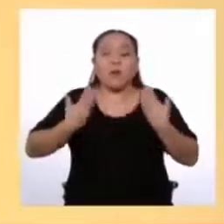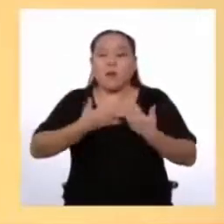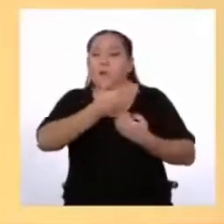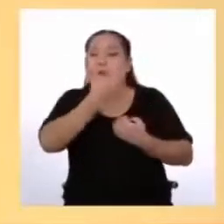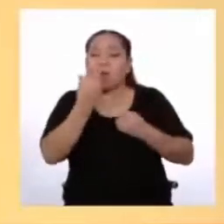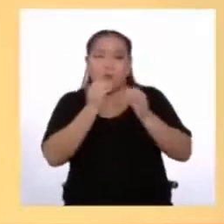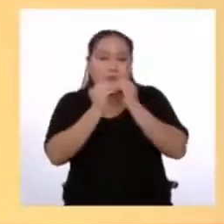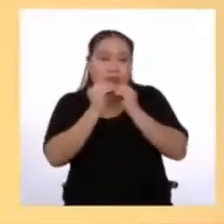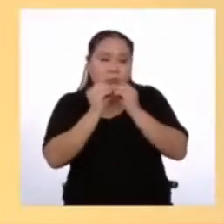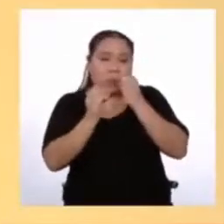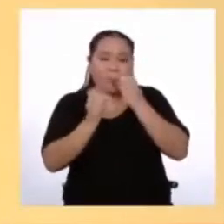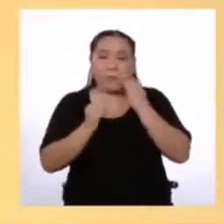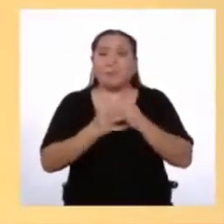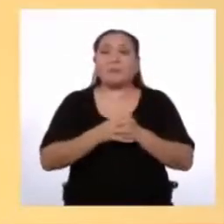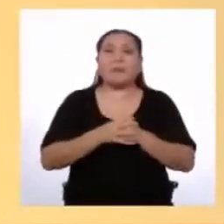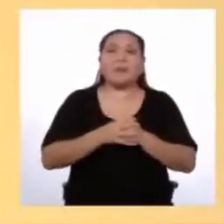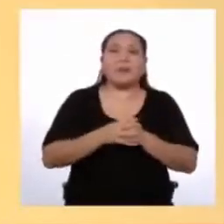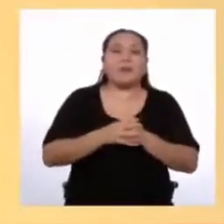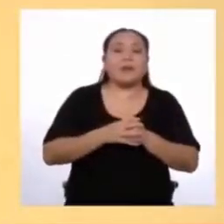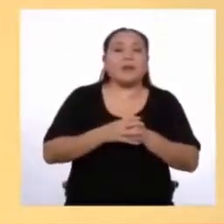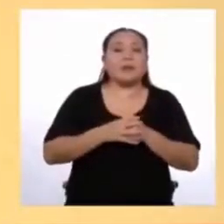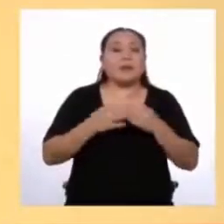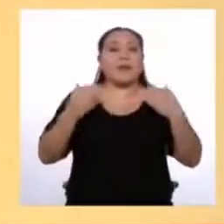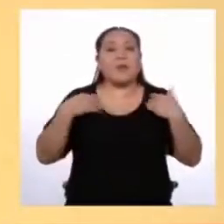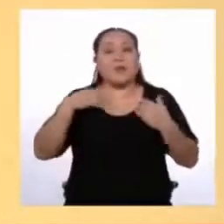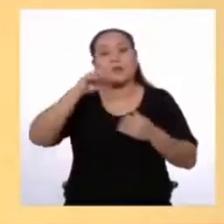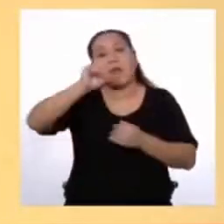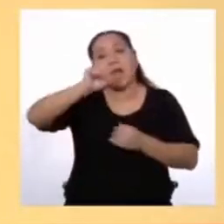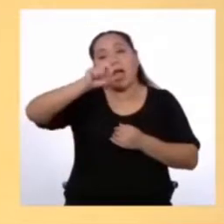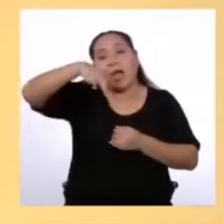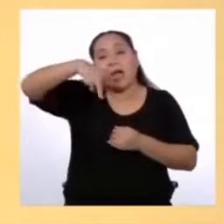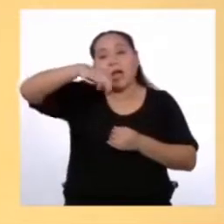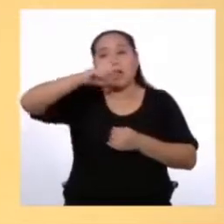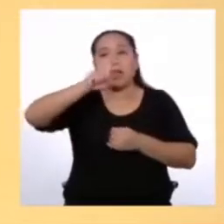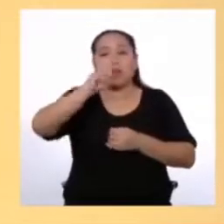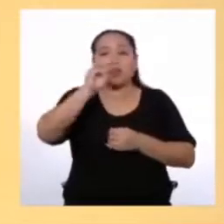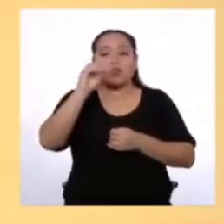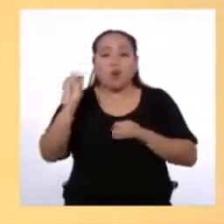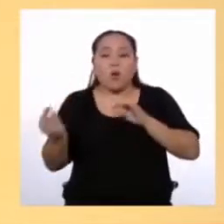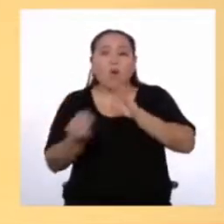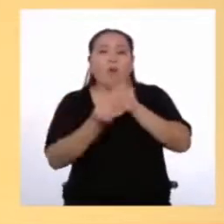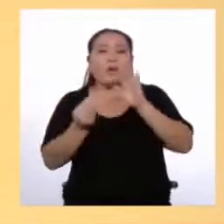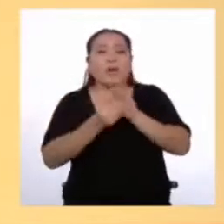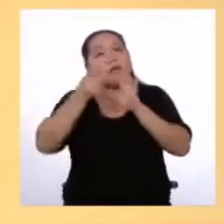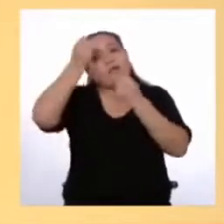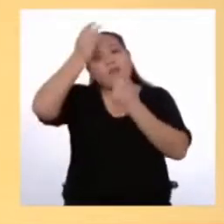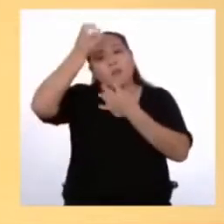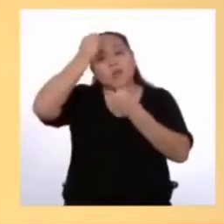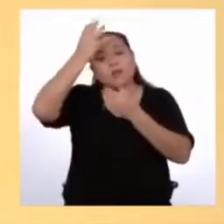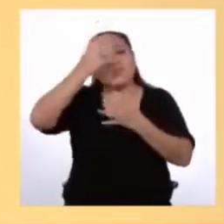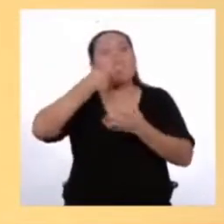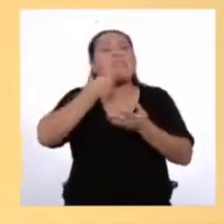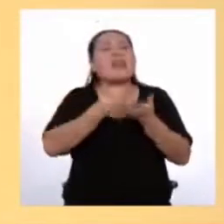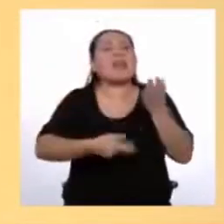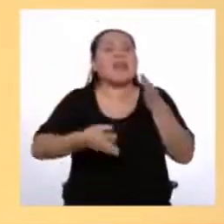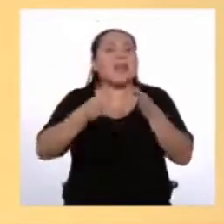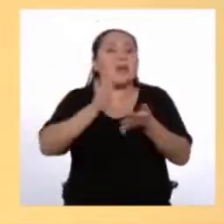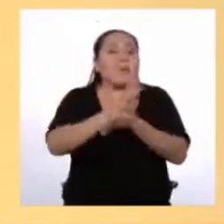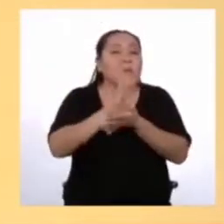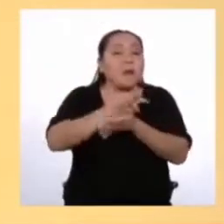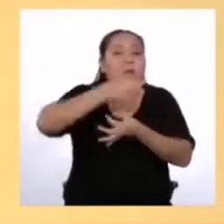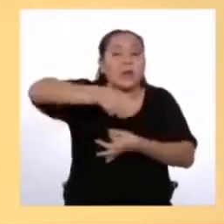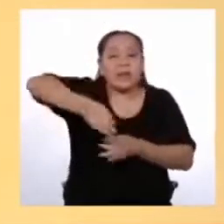Después tenemos el anexo Que contiene la información de lo que describen los documentos Que